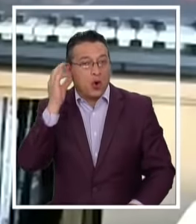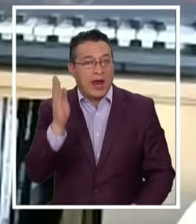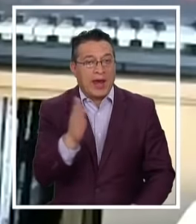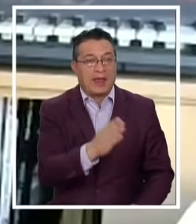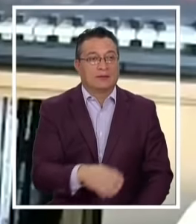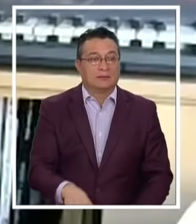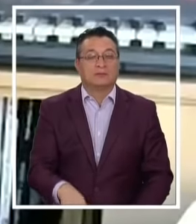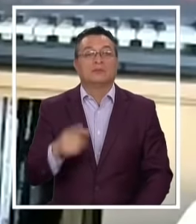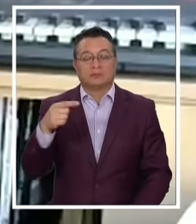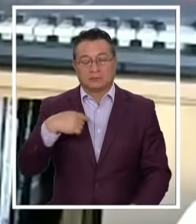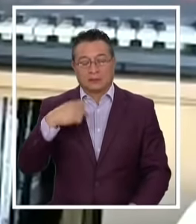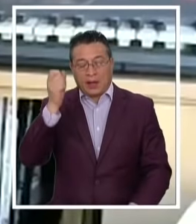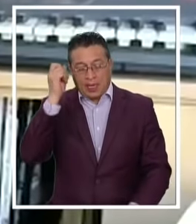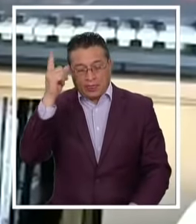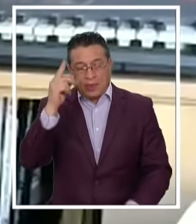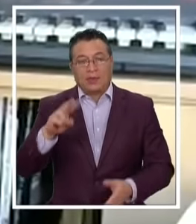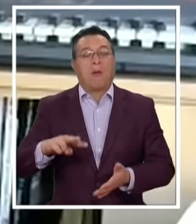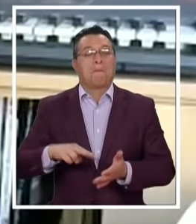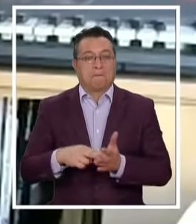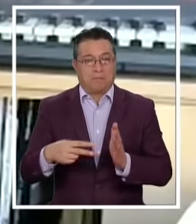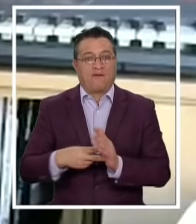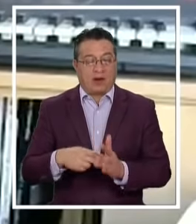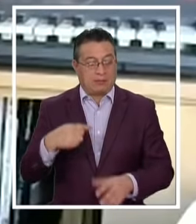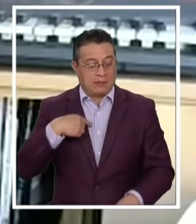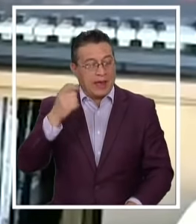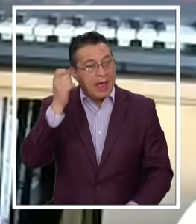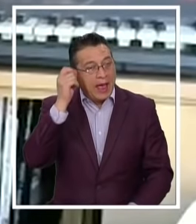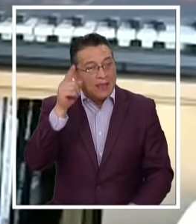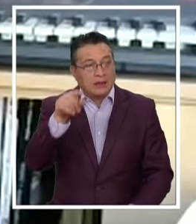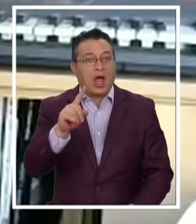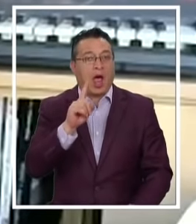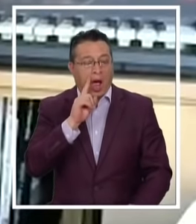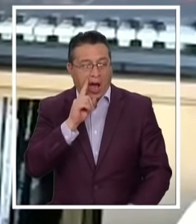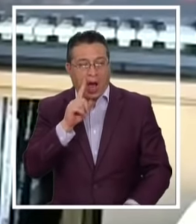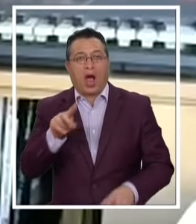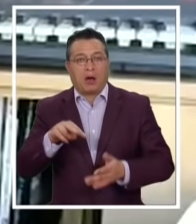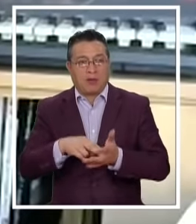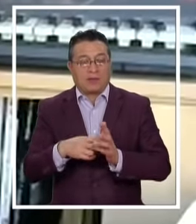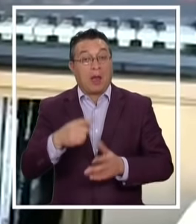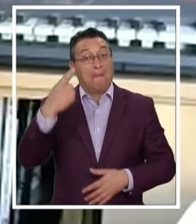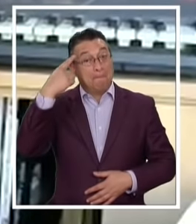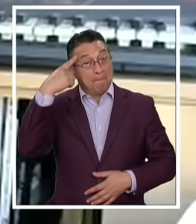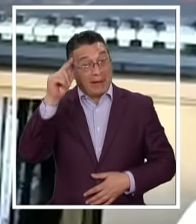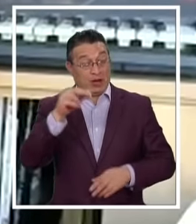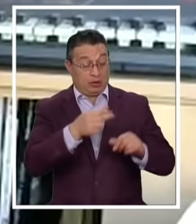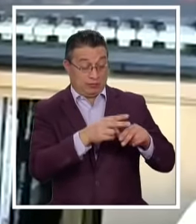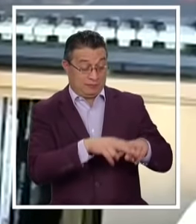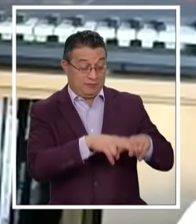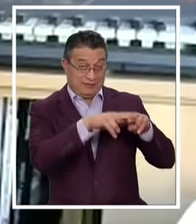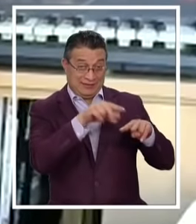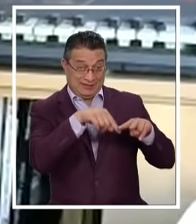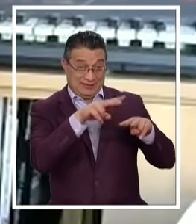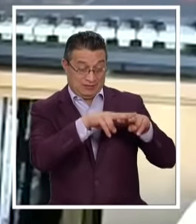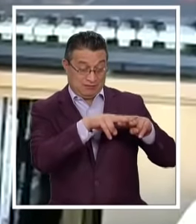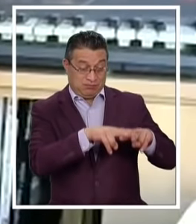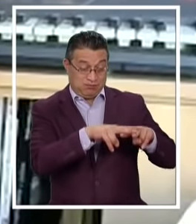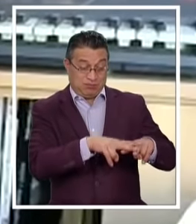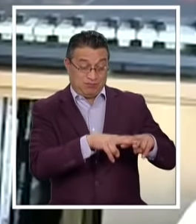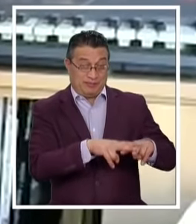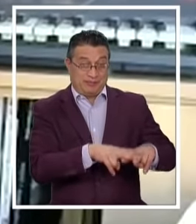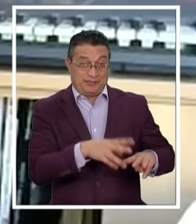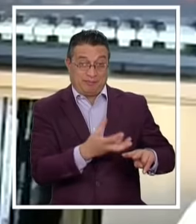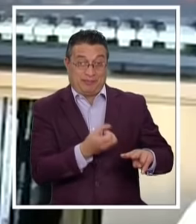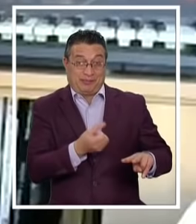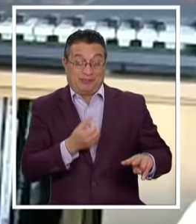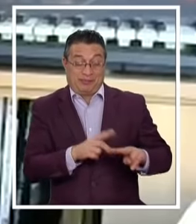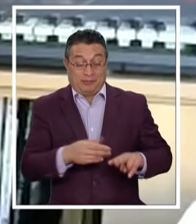Se entiende las dificultades que se viven Pero se está recurriendo al bolsillo A sacar del